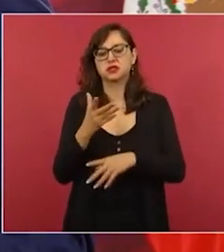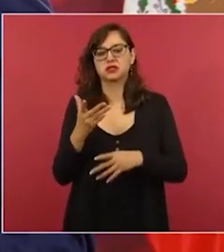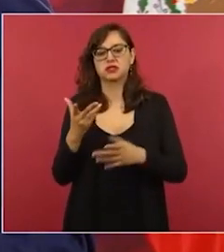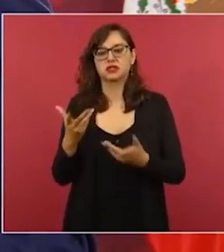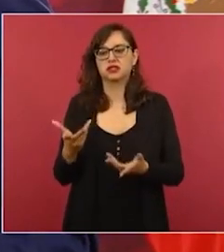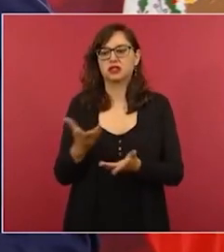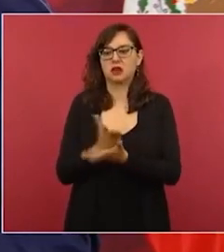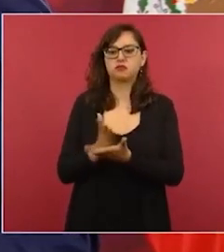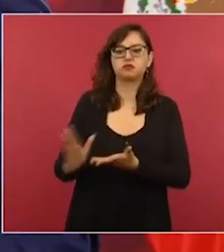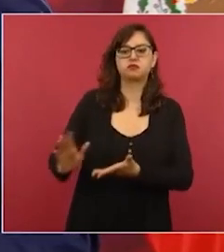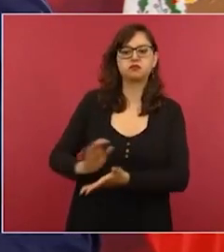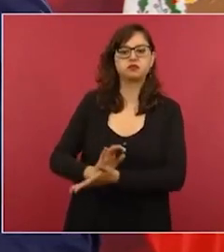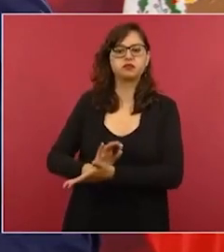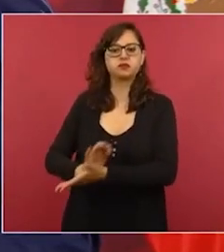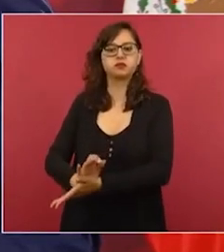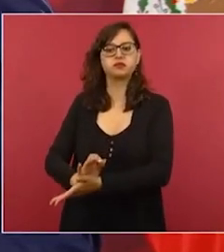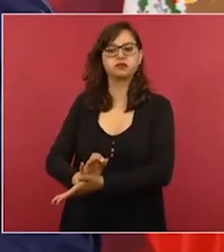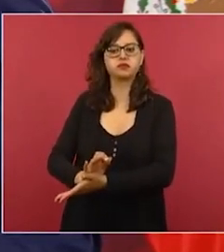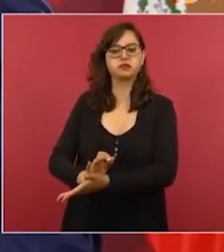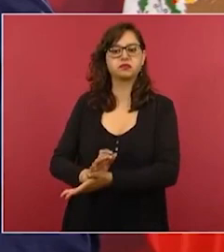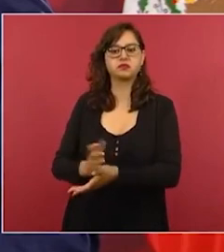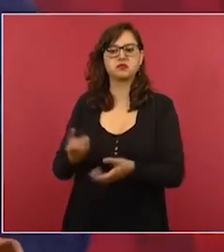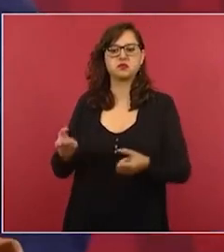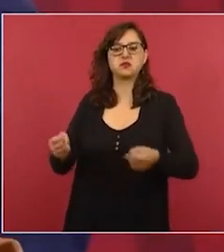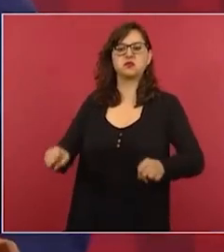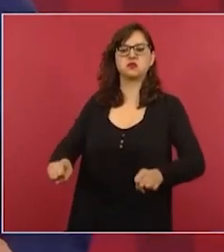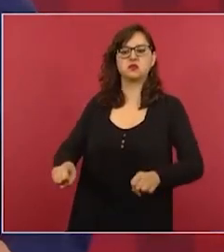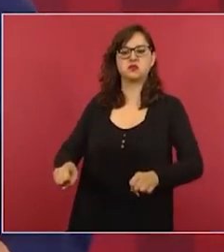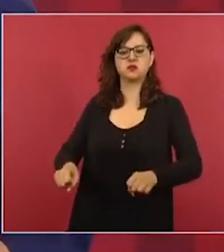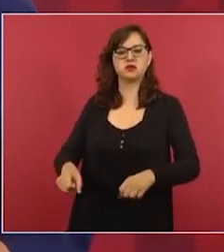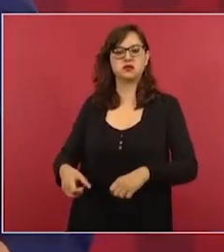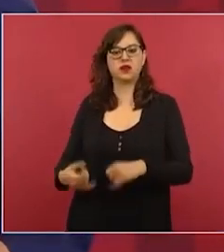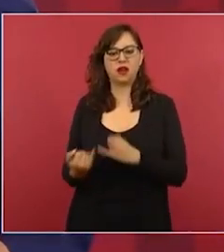exclusión y del autoritarismo